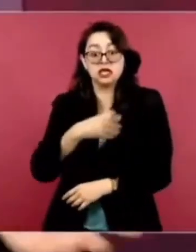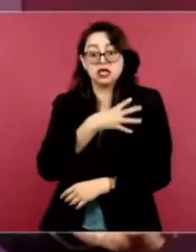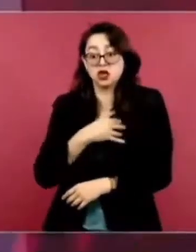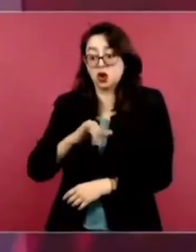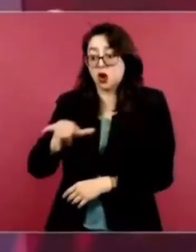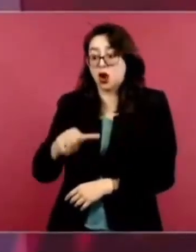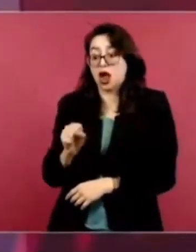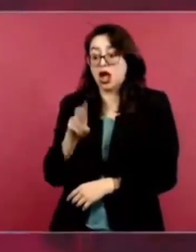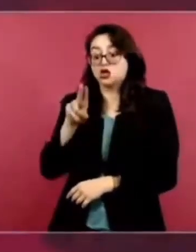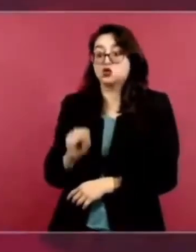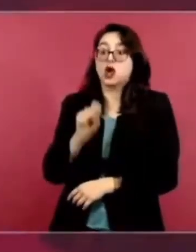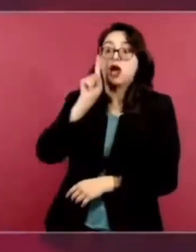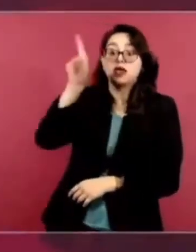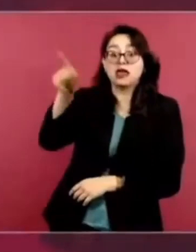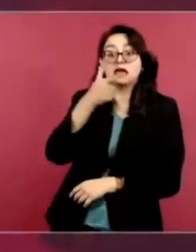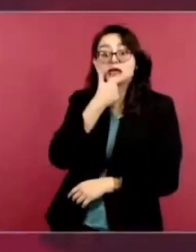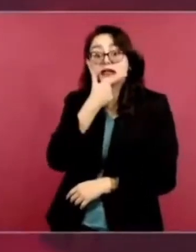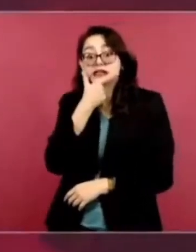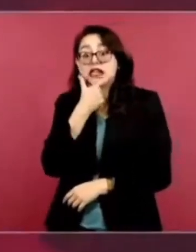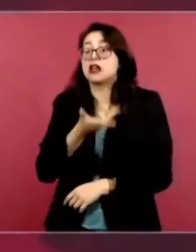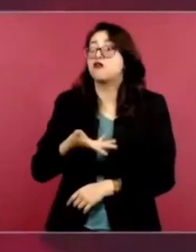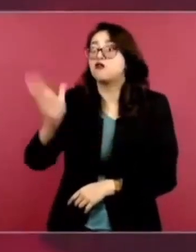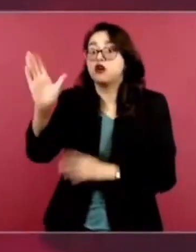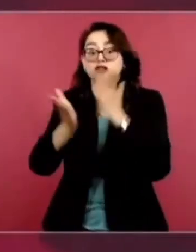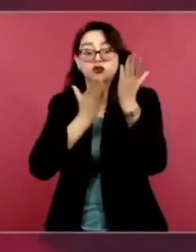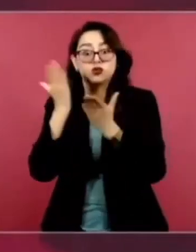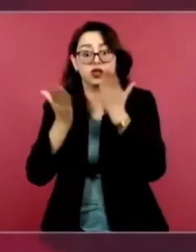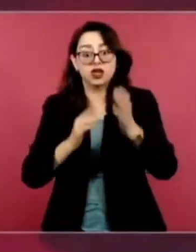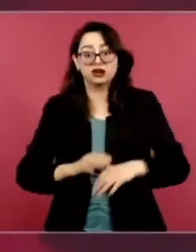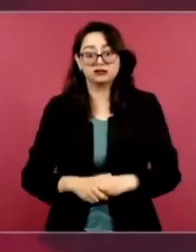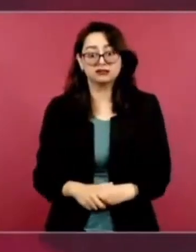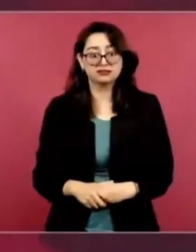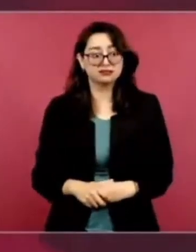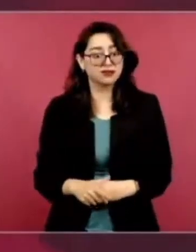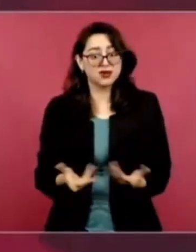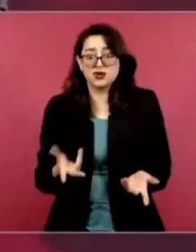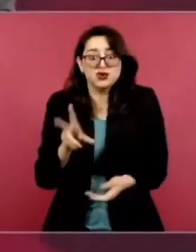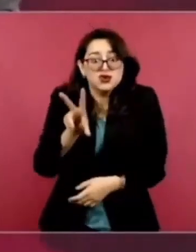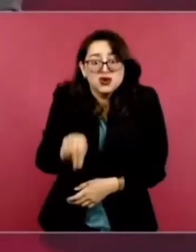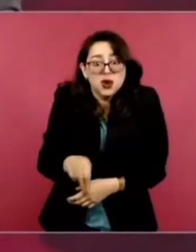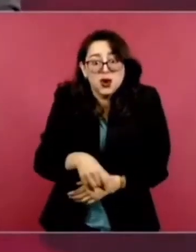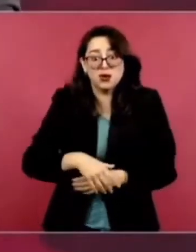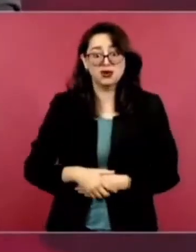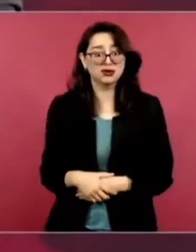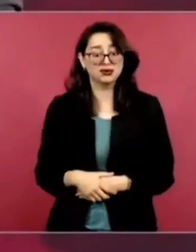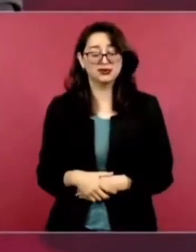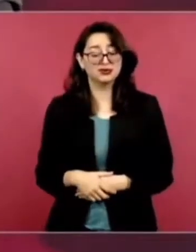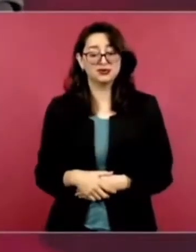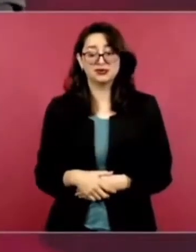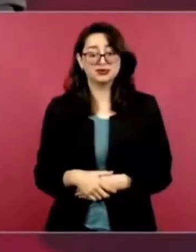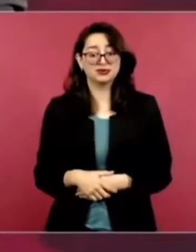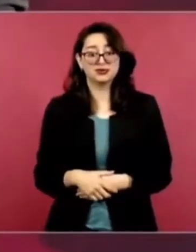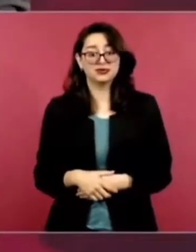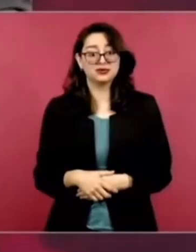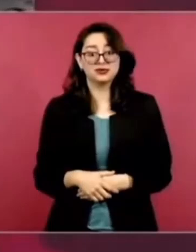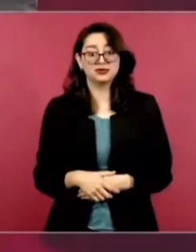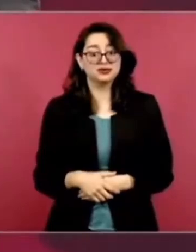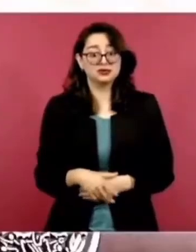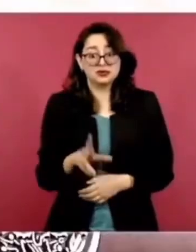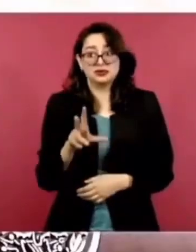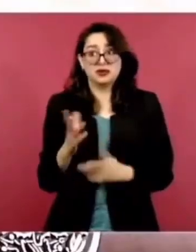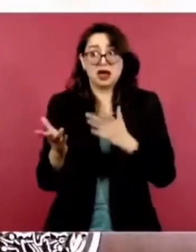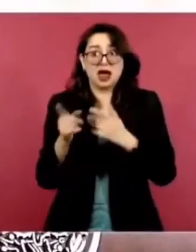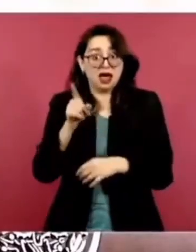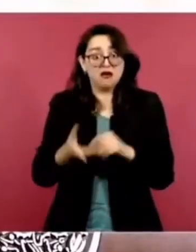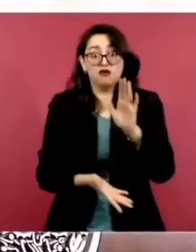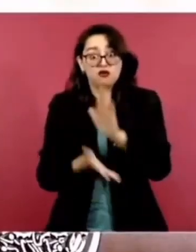no estudia en Inglaterra, pero si no me la pasaría aquí todo